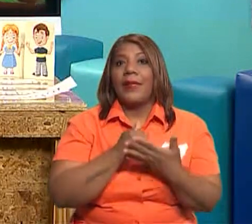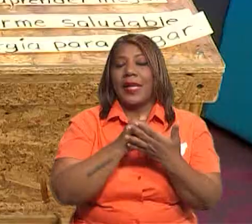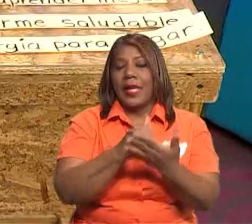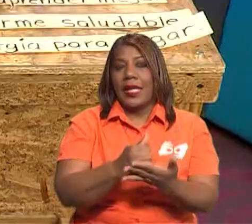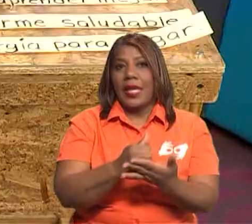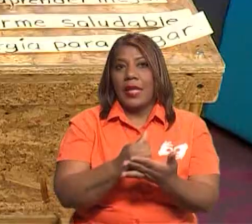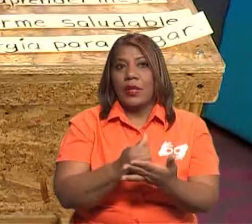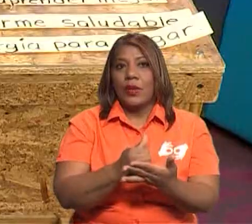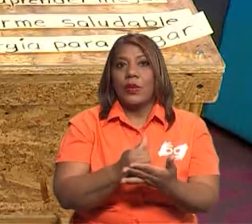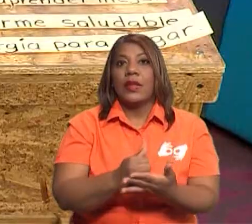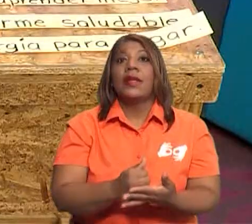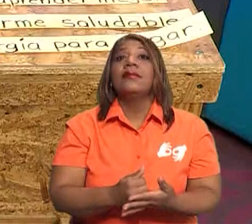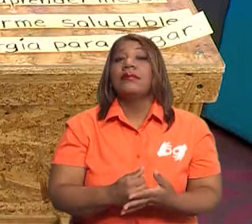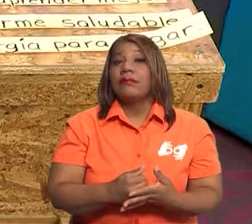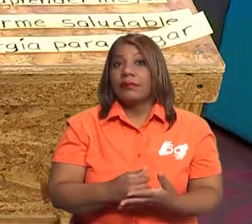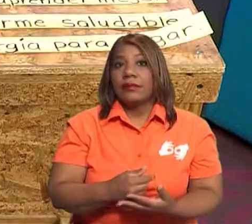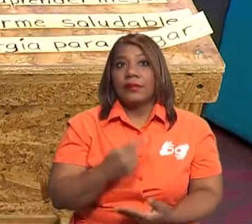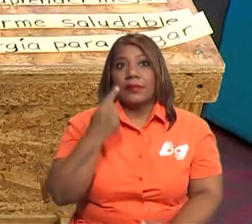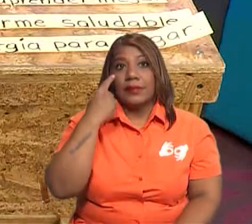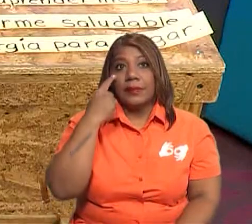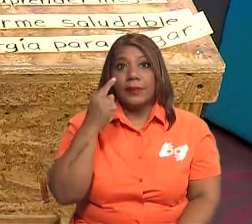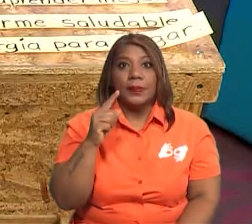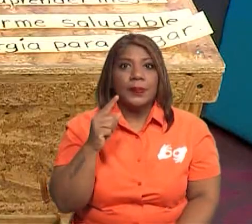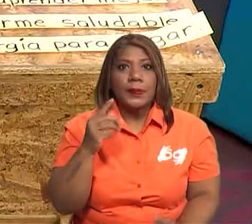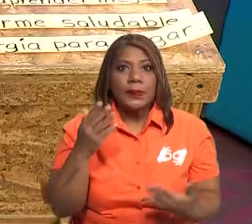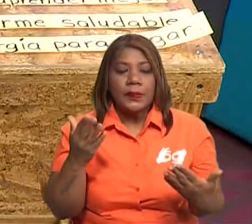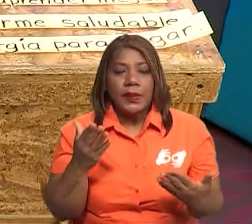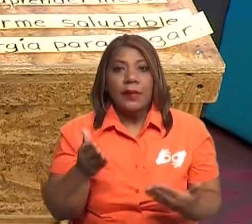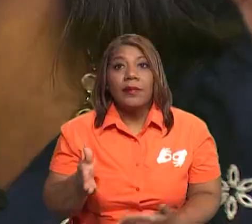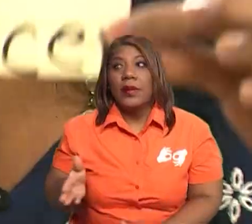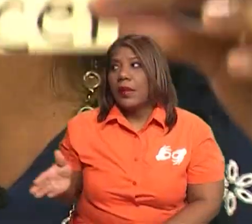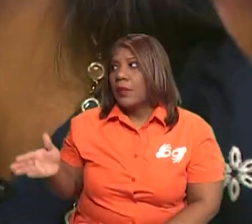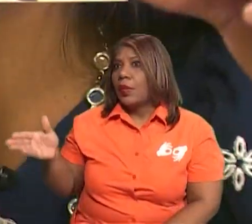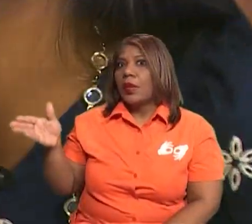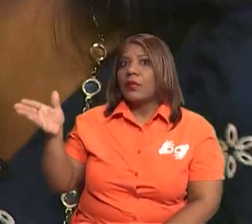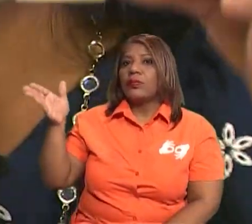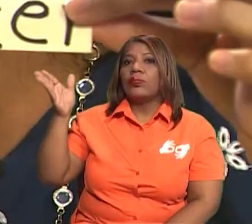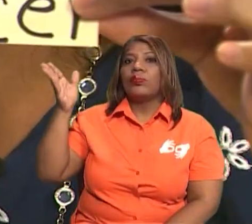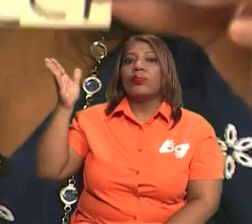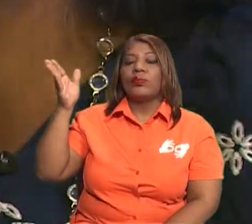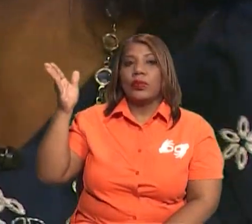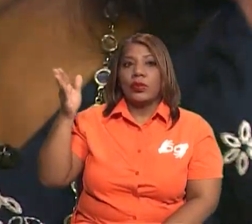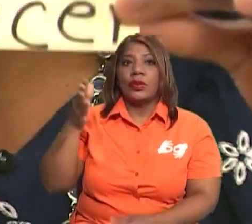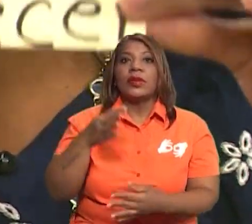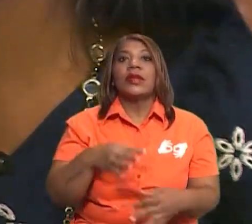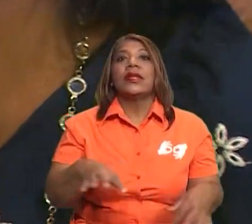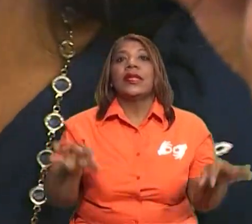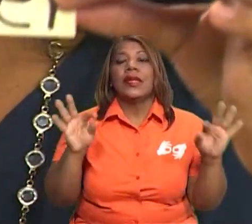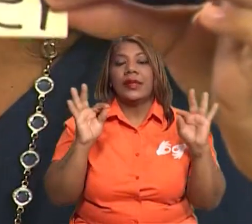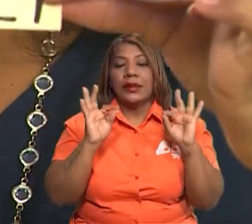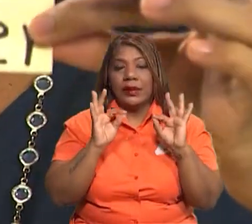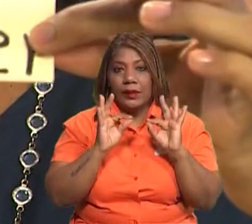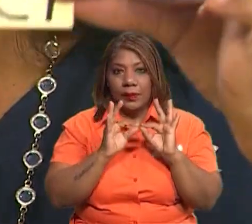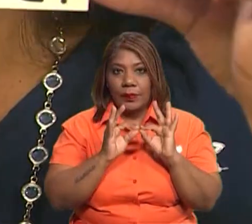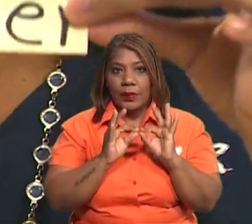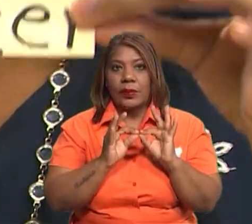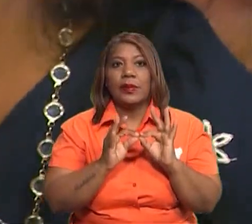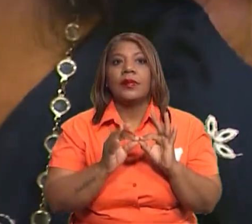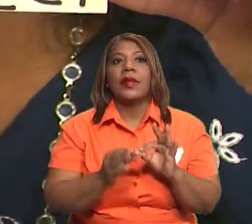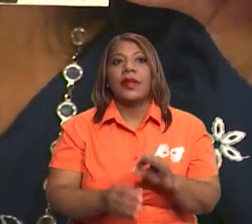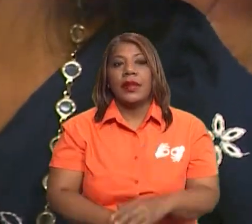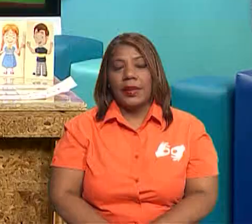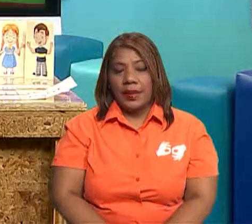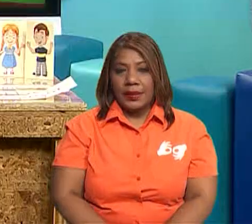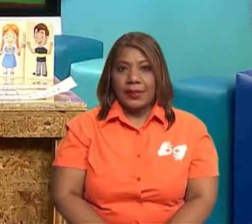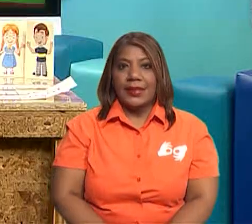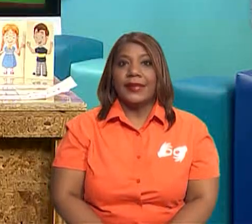alimentos saludables? ¿Nos ayudan para qué? Para crecer. Es muy importante que recuerden que los alimentos saludables nos ayudan